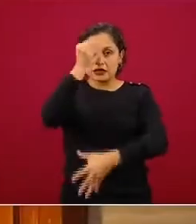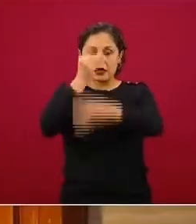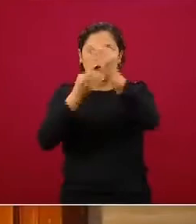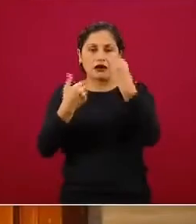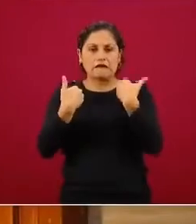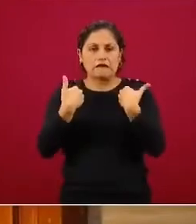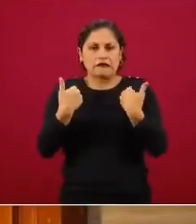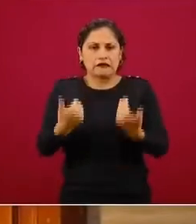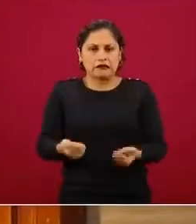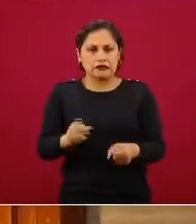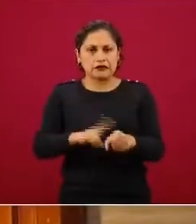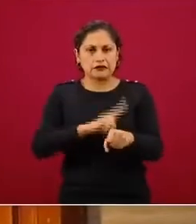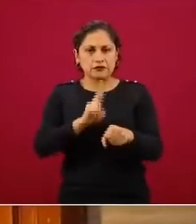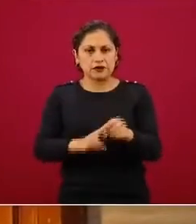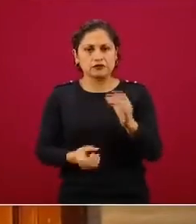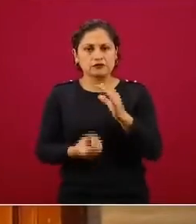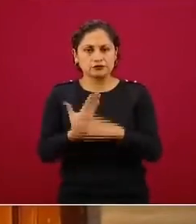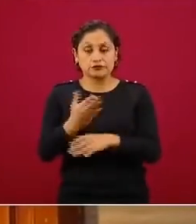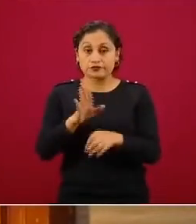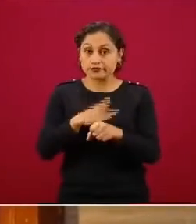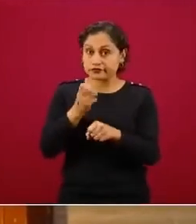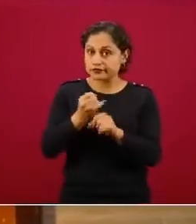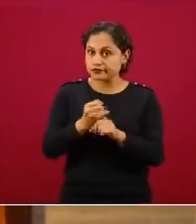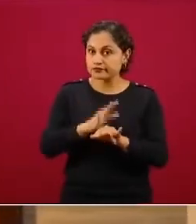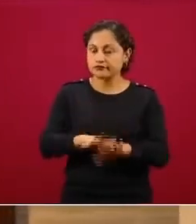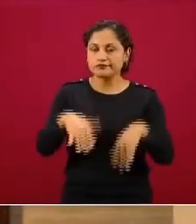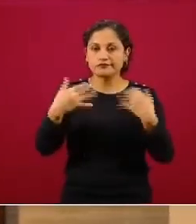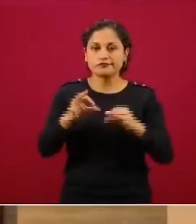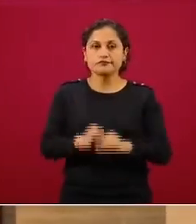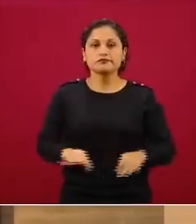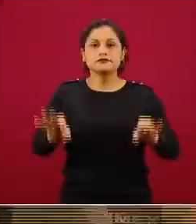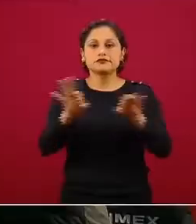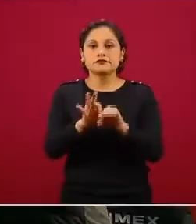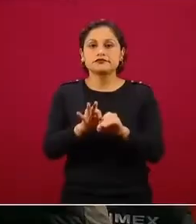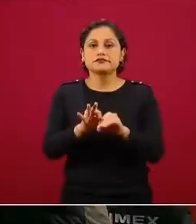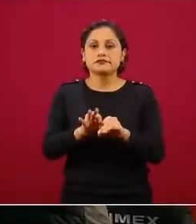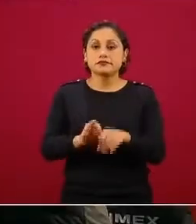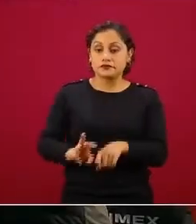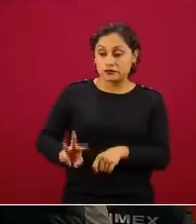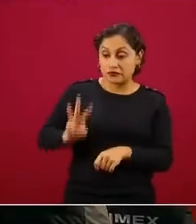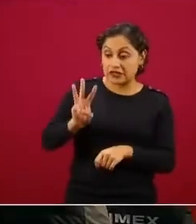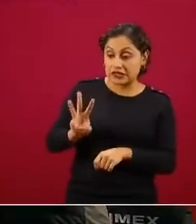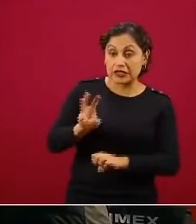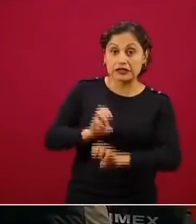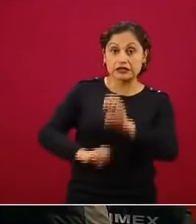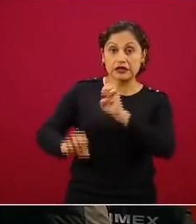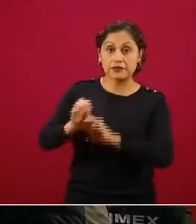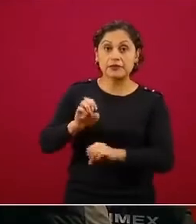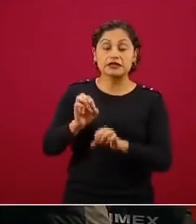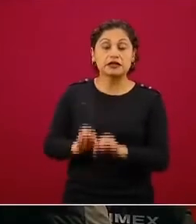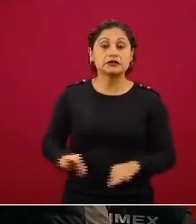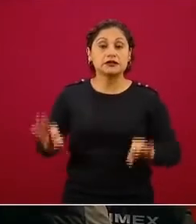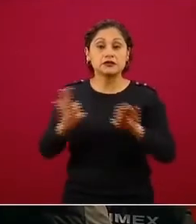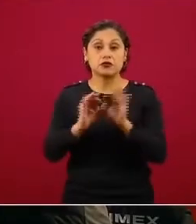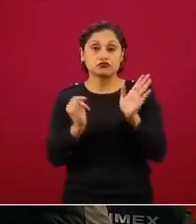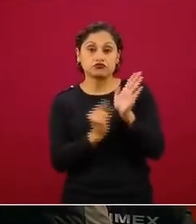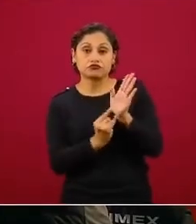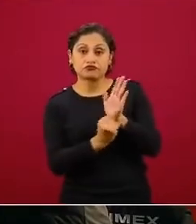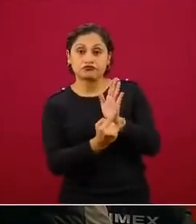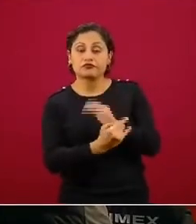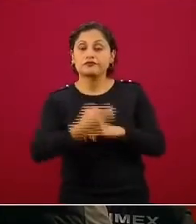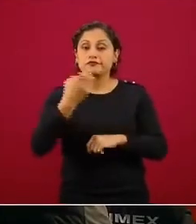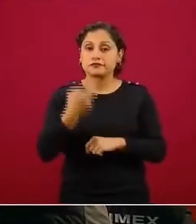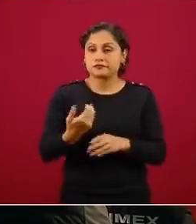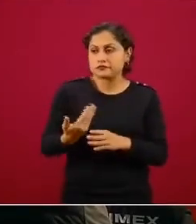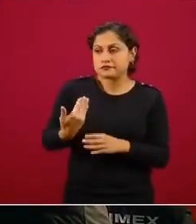importante la información. En ese sentido, con estos tres sectores esenciales, las últimas dos semanas se trabajó de